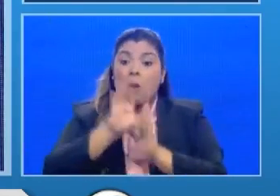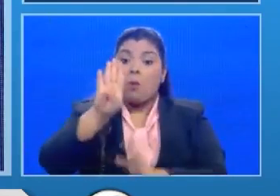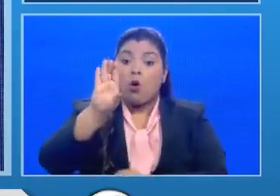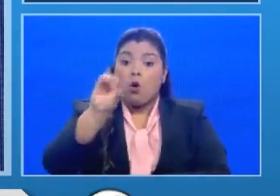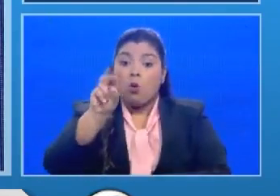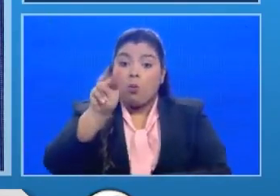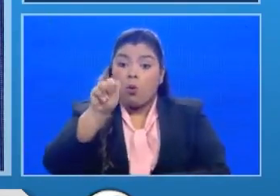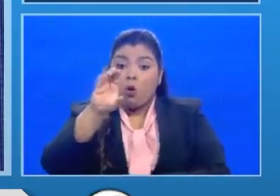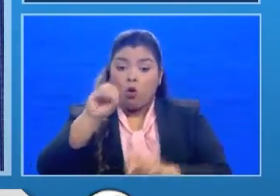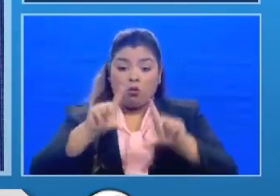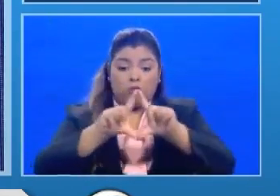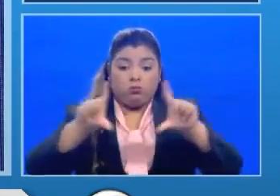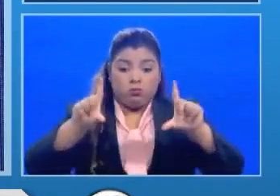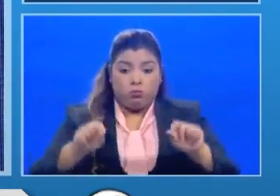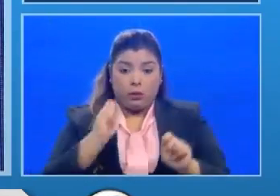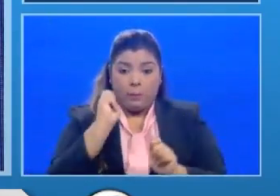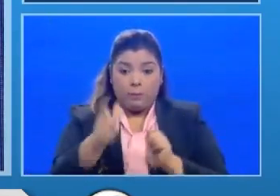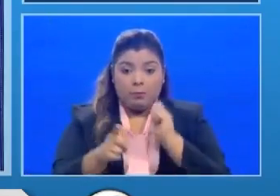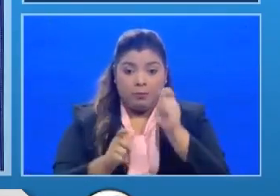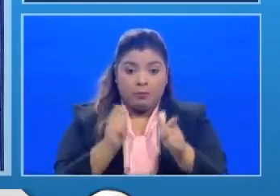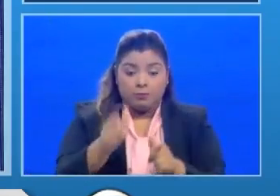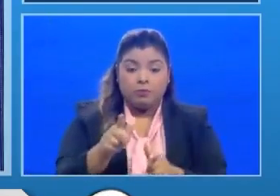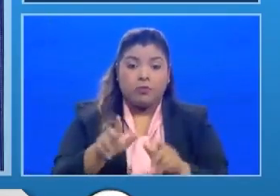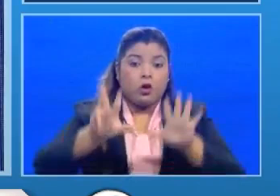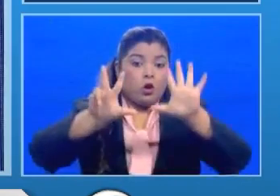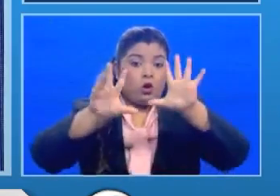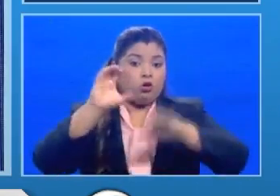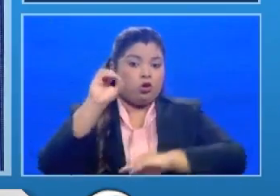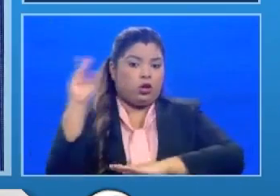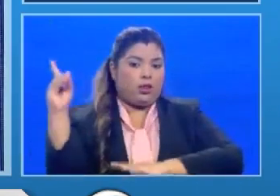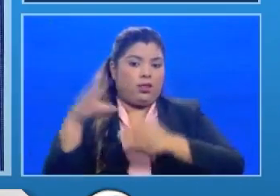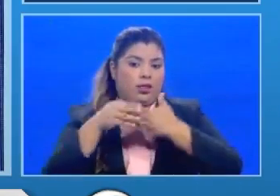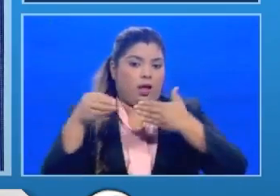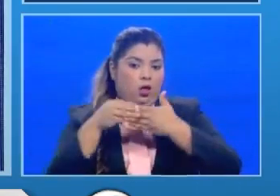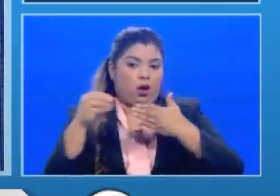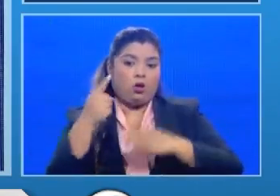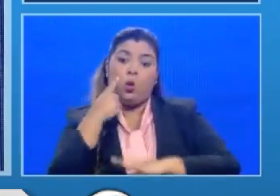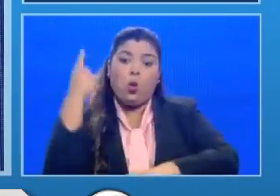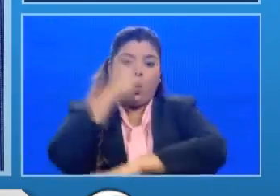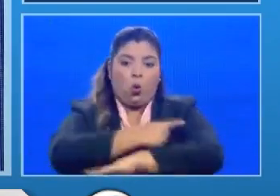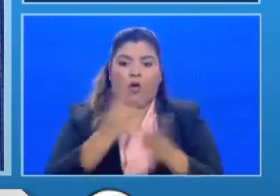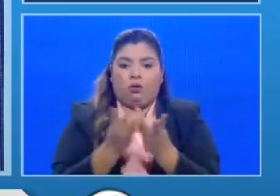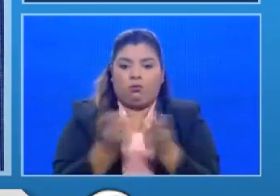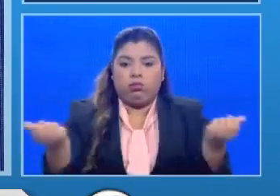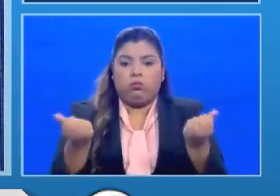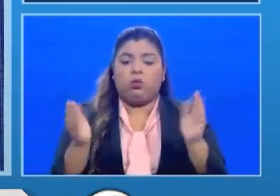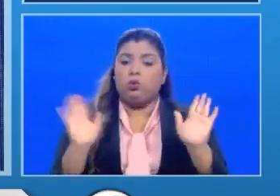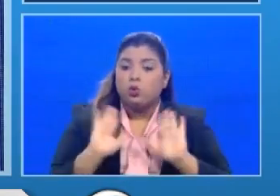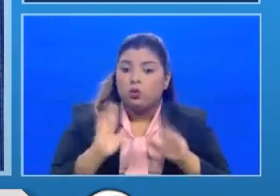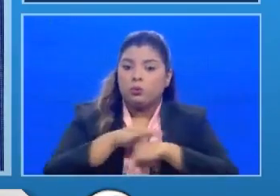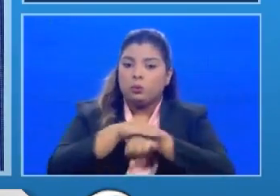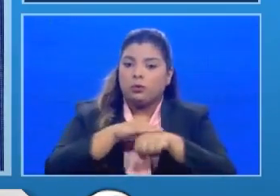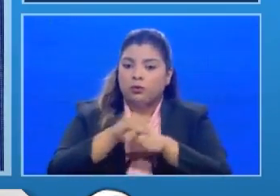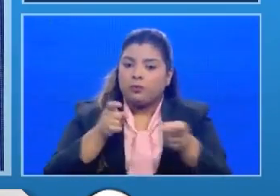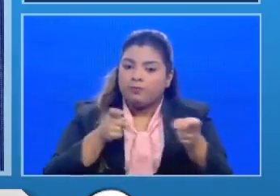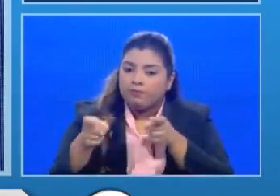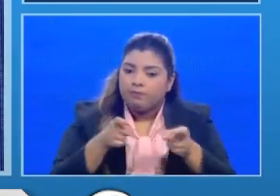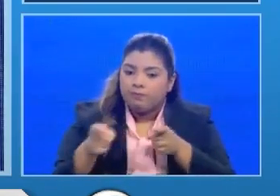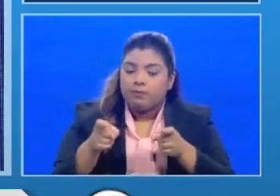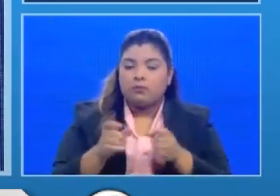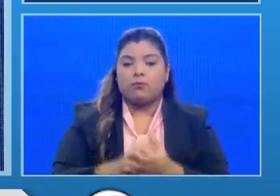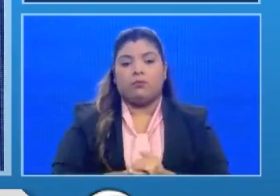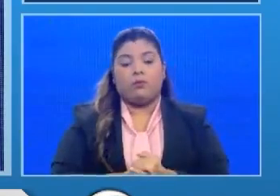de regresar a la vida que teníamos antes de que fuese trastocada por este virus de la muerte